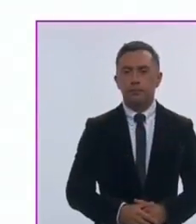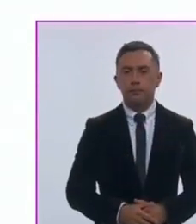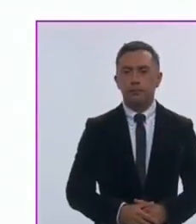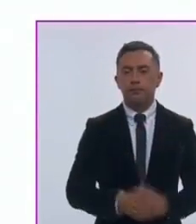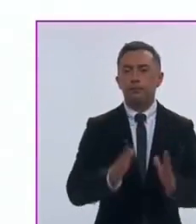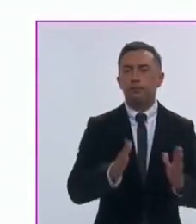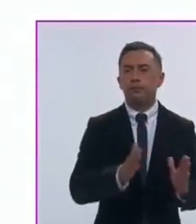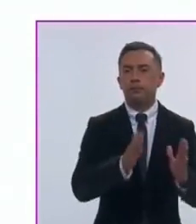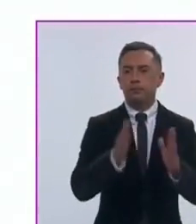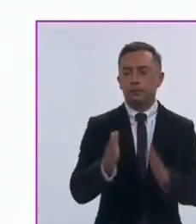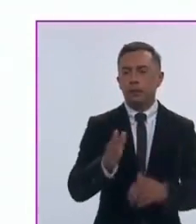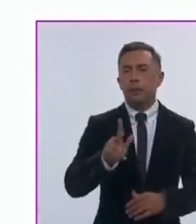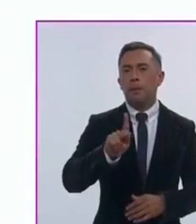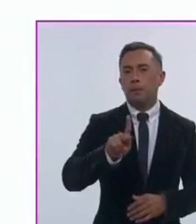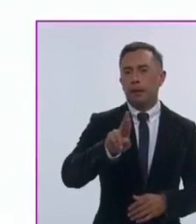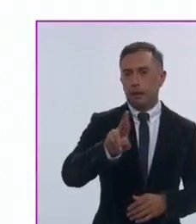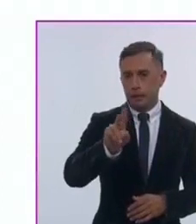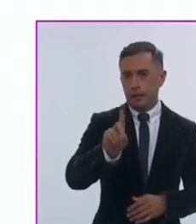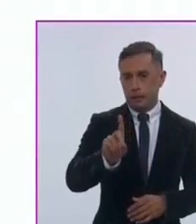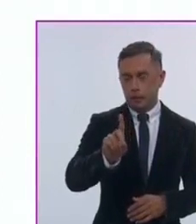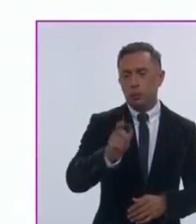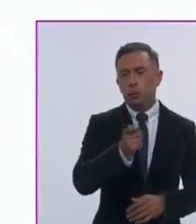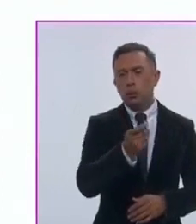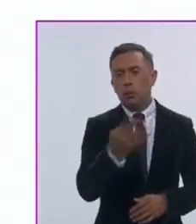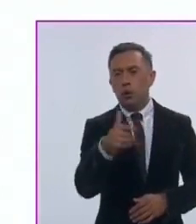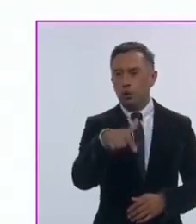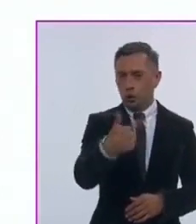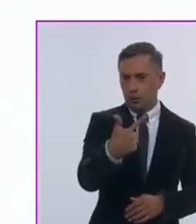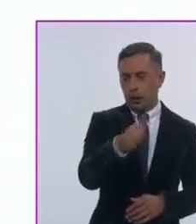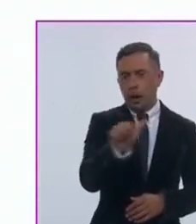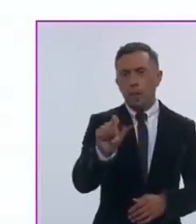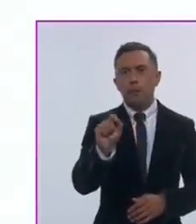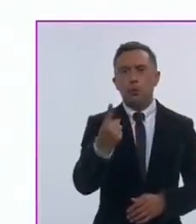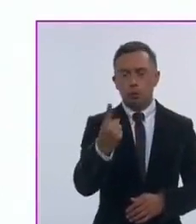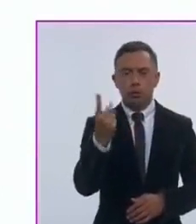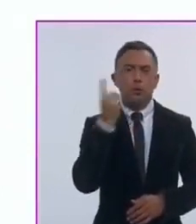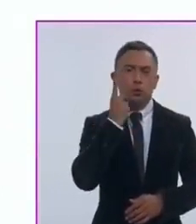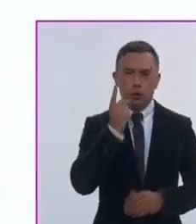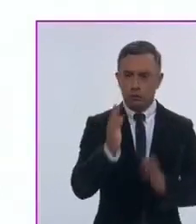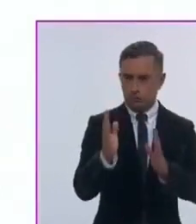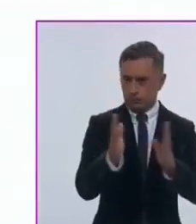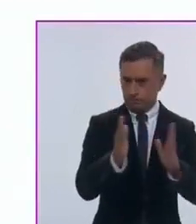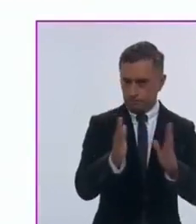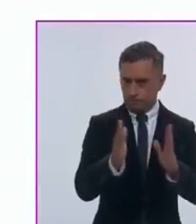Partido de la Revolución Democrática, entre 12 y 21 diputaciones.